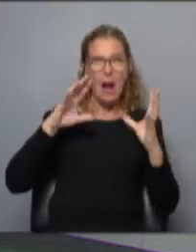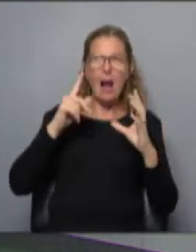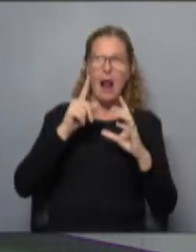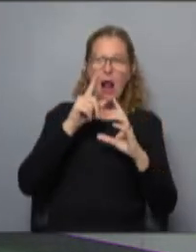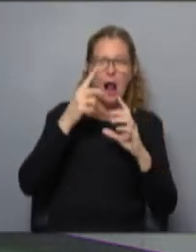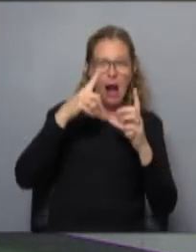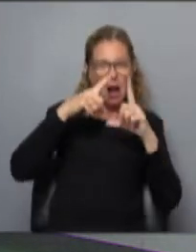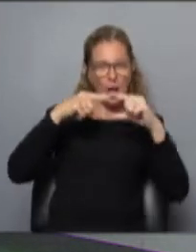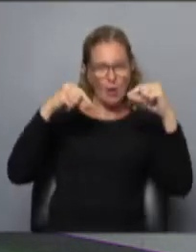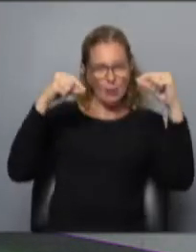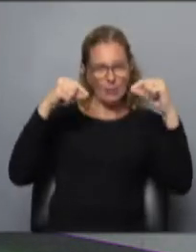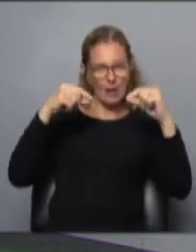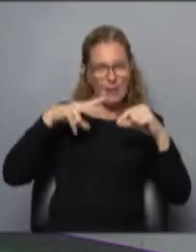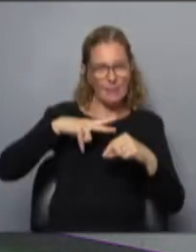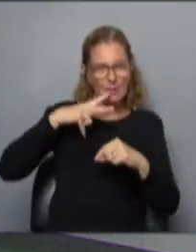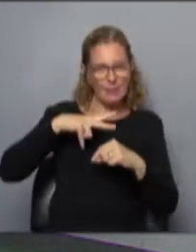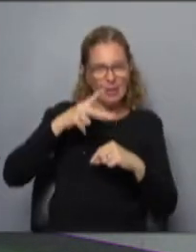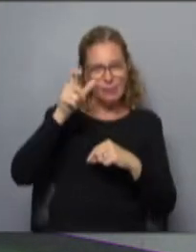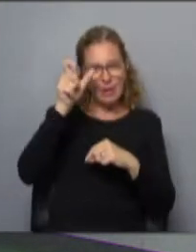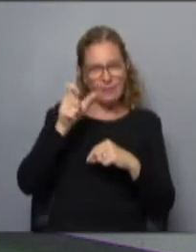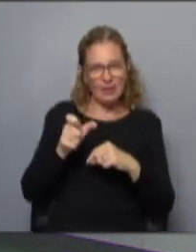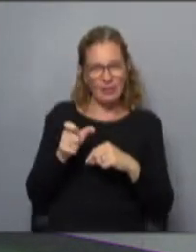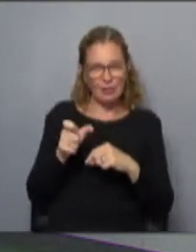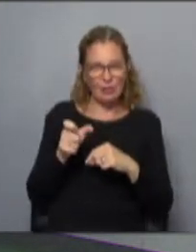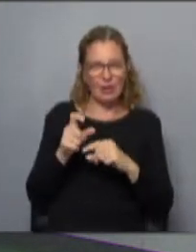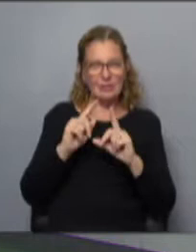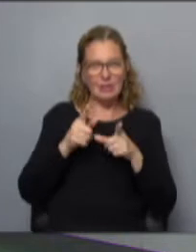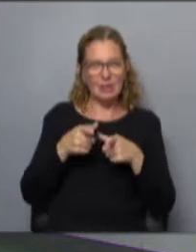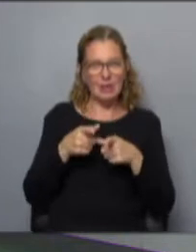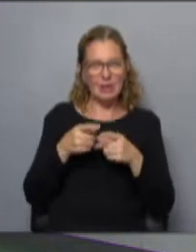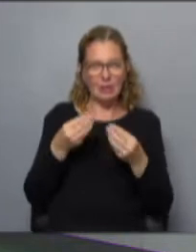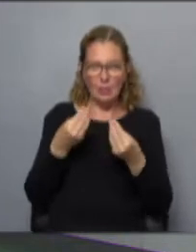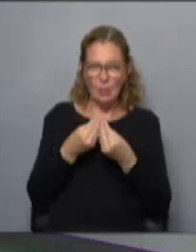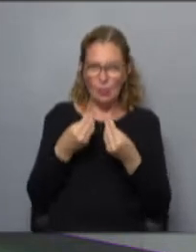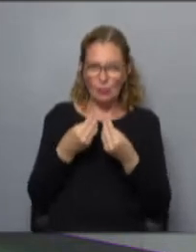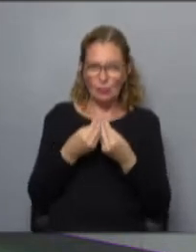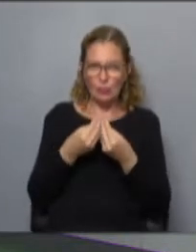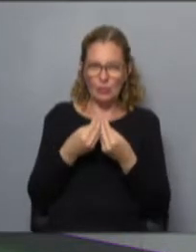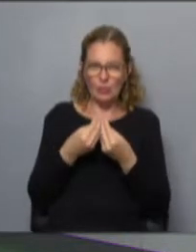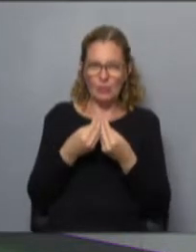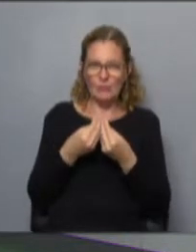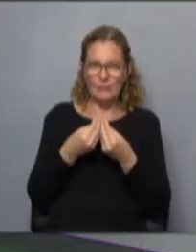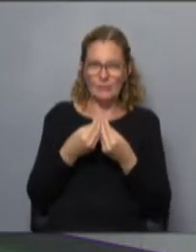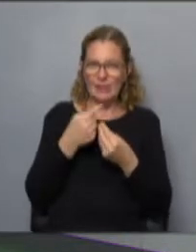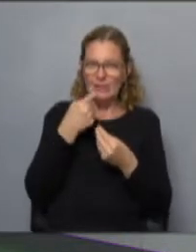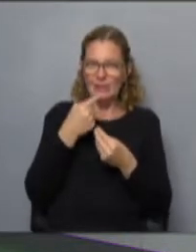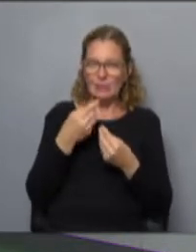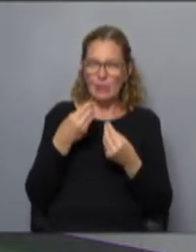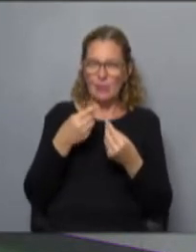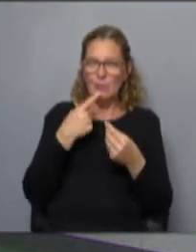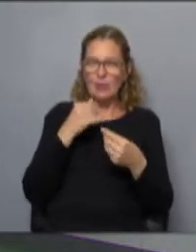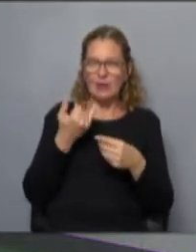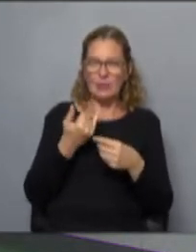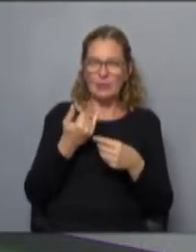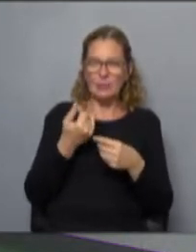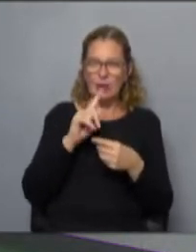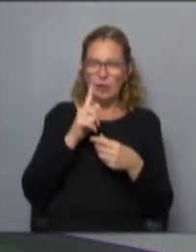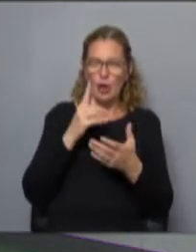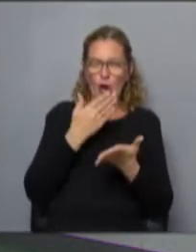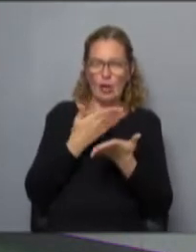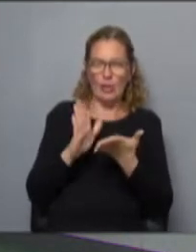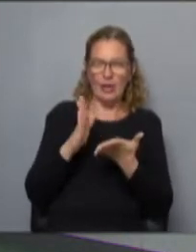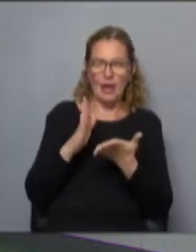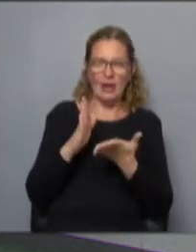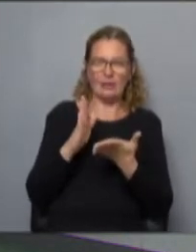Es una persona que ha tenido momentos de mucho, digamos, ha dicho cosas como, por ejemplo, que no descarta